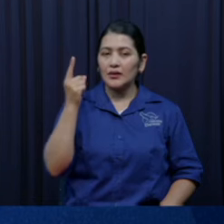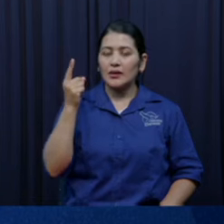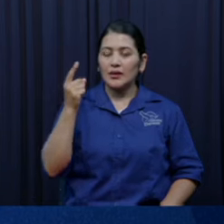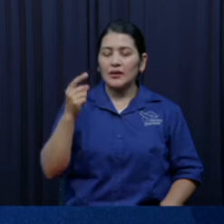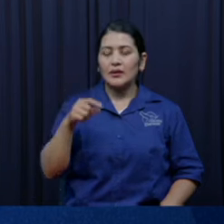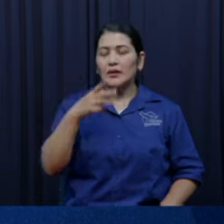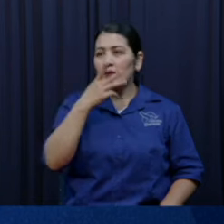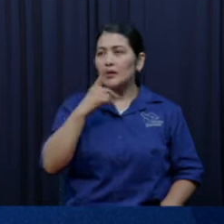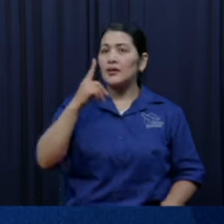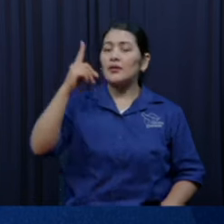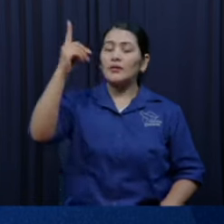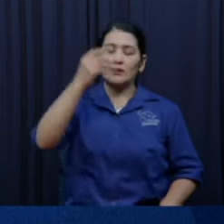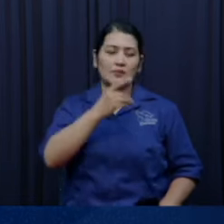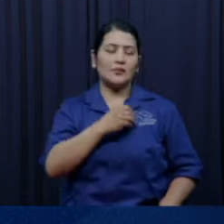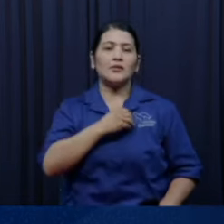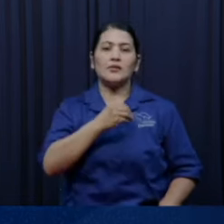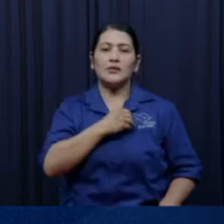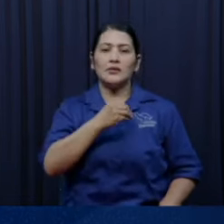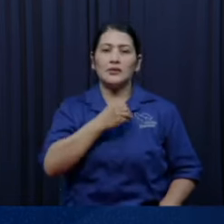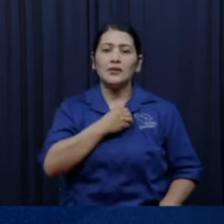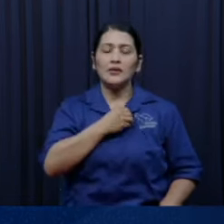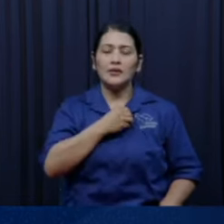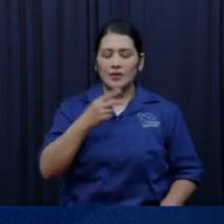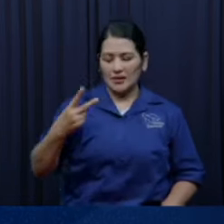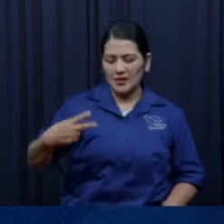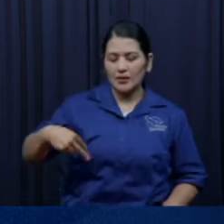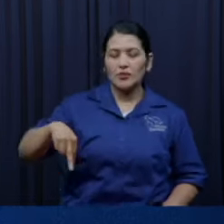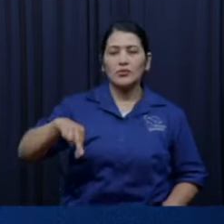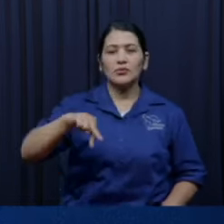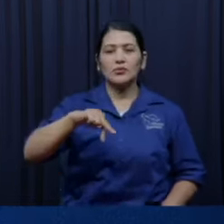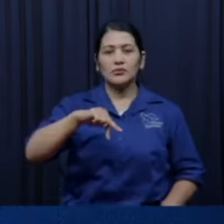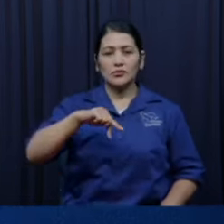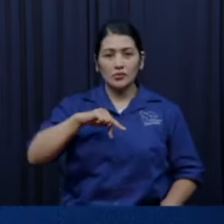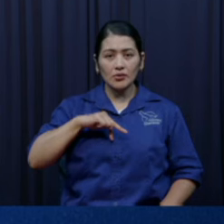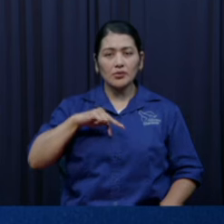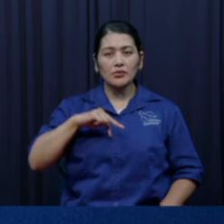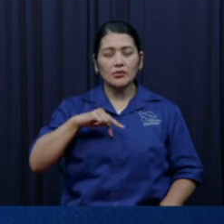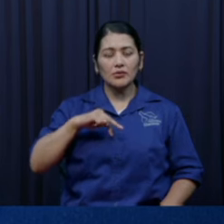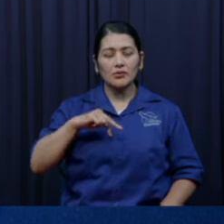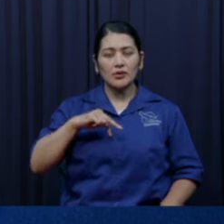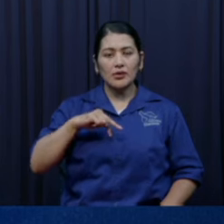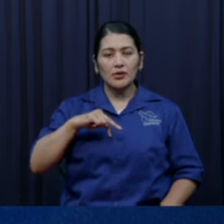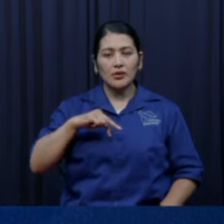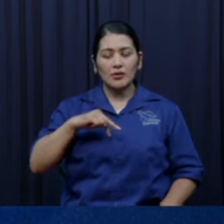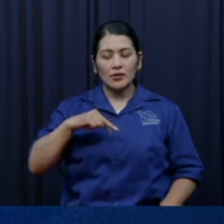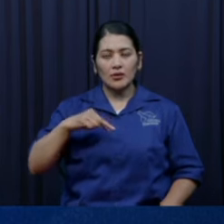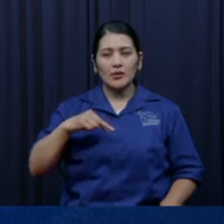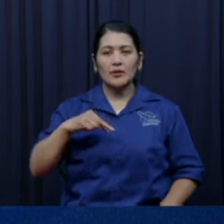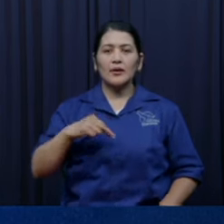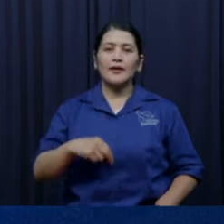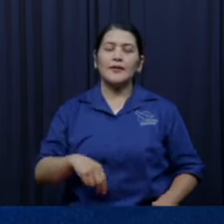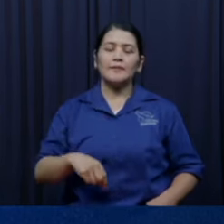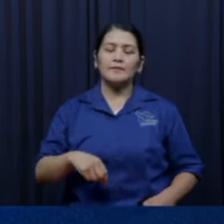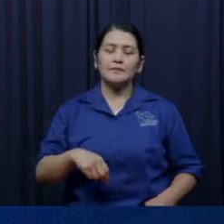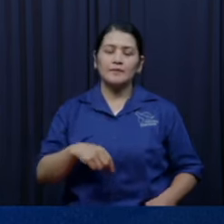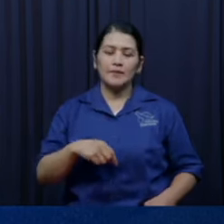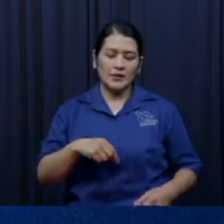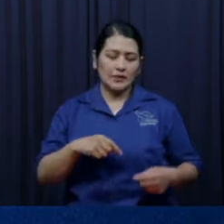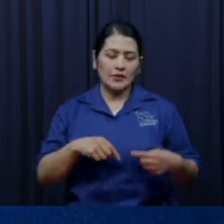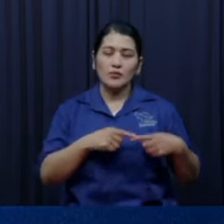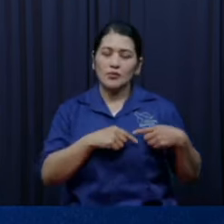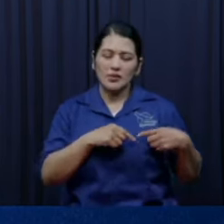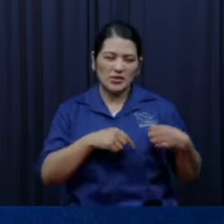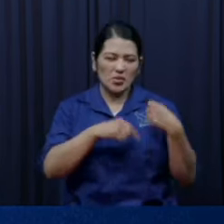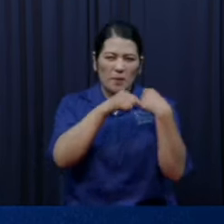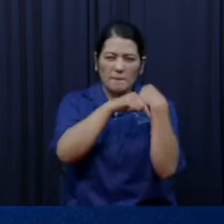plan de Dios, sino que el plan de Dios es, ok, ya resucitaste, ya resucitó tu espíritu, ahora yo